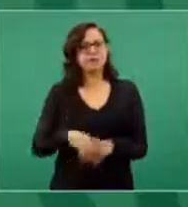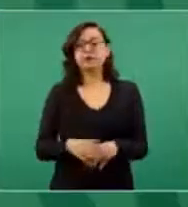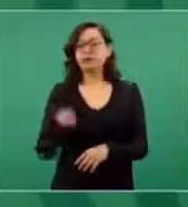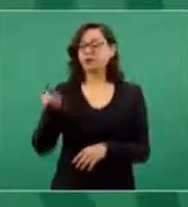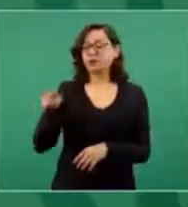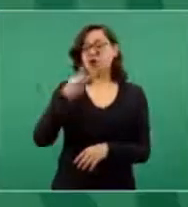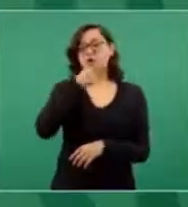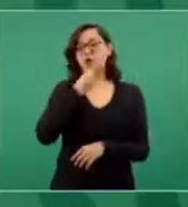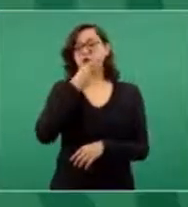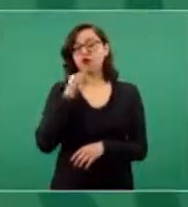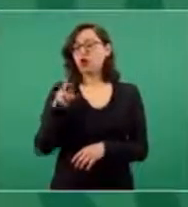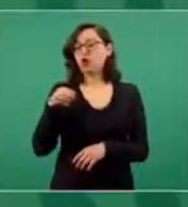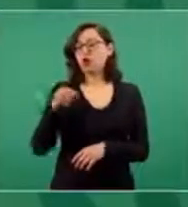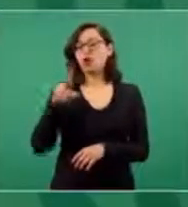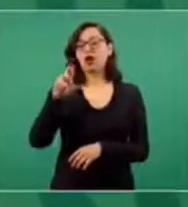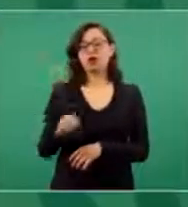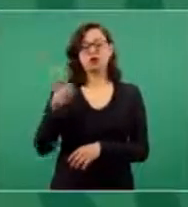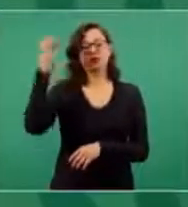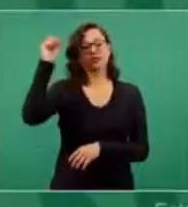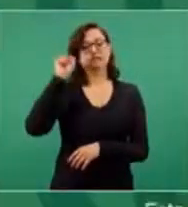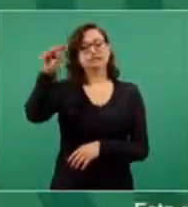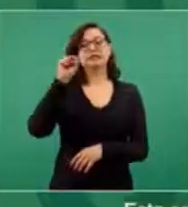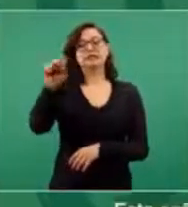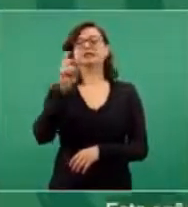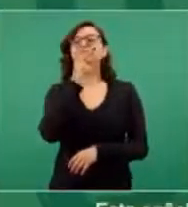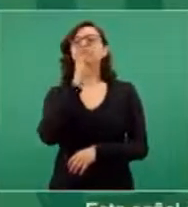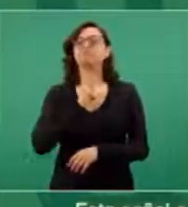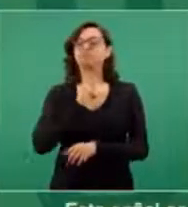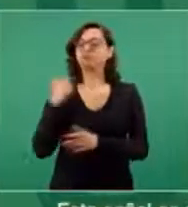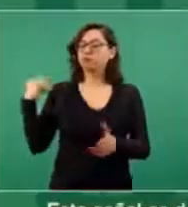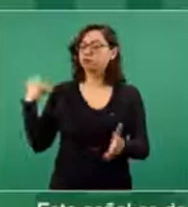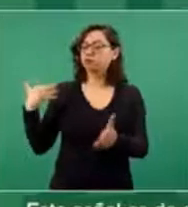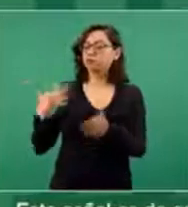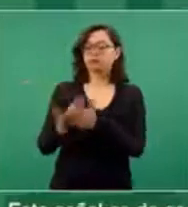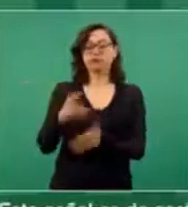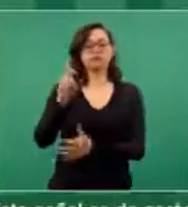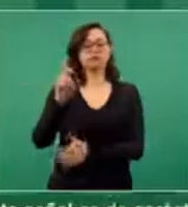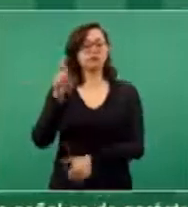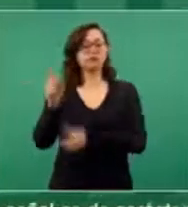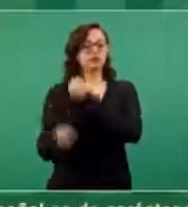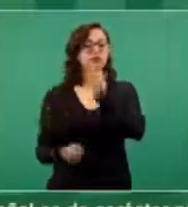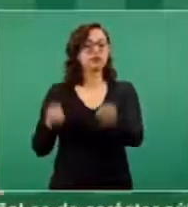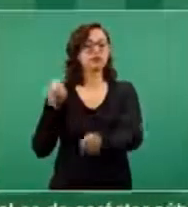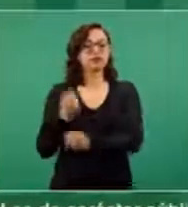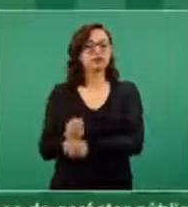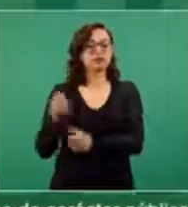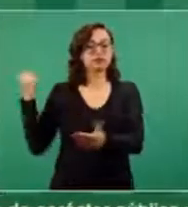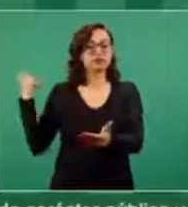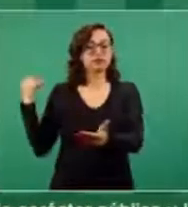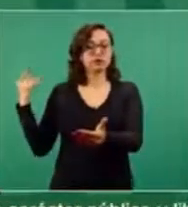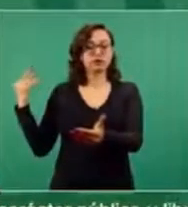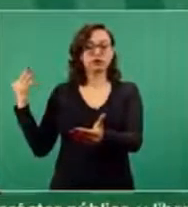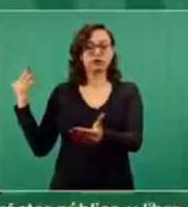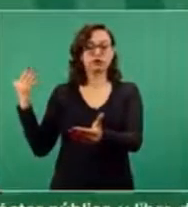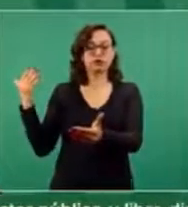en el sindicato petrolero, supuestamente no utilizó